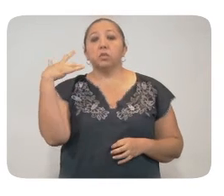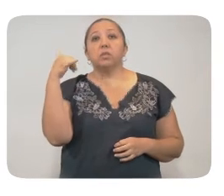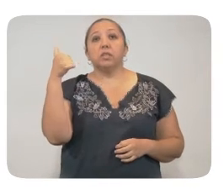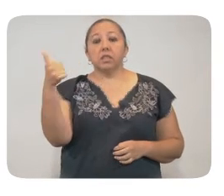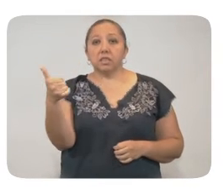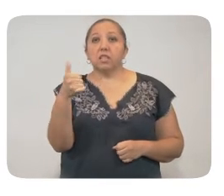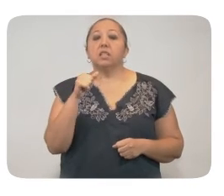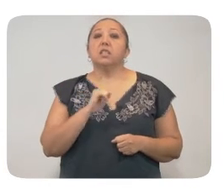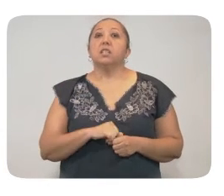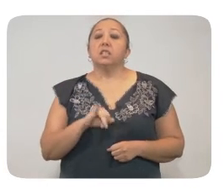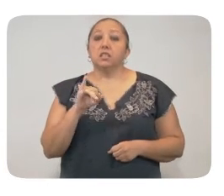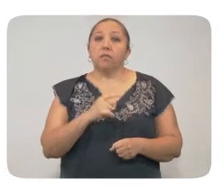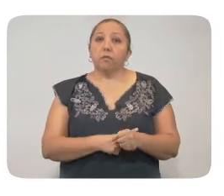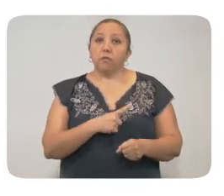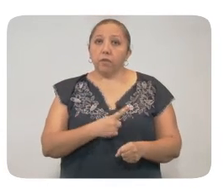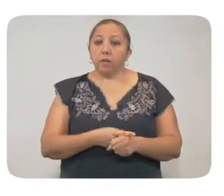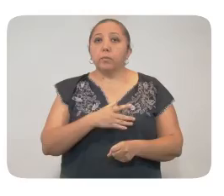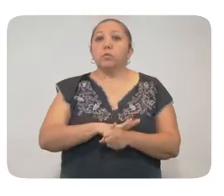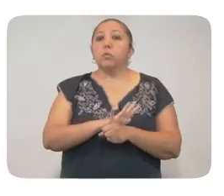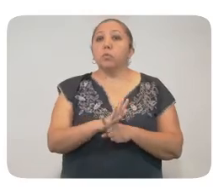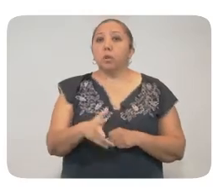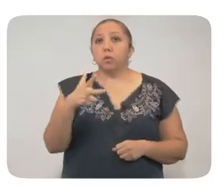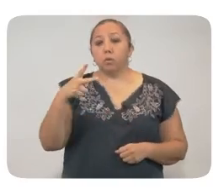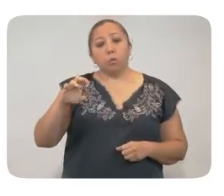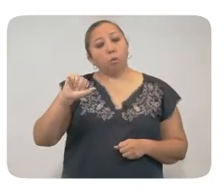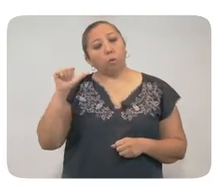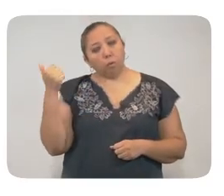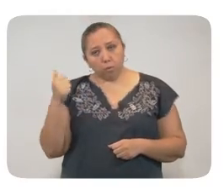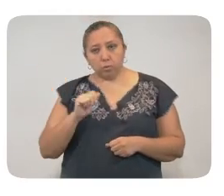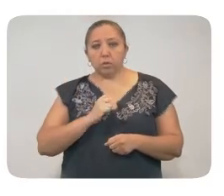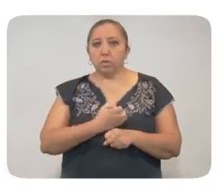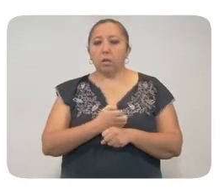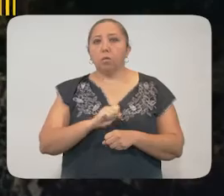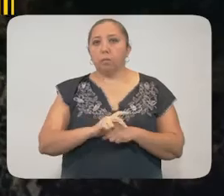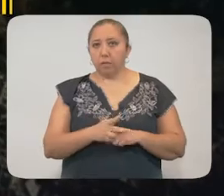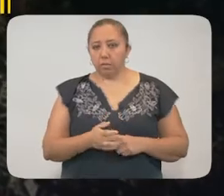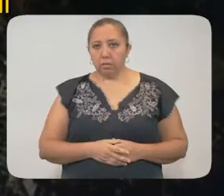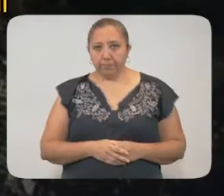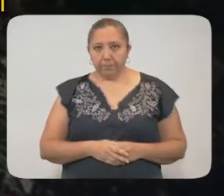casos positivos, 8 de los cuales son de otro país u otro estado.